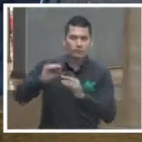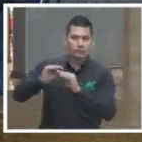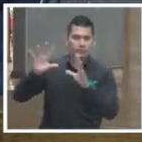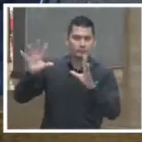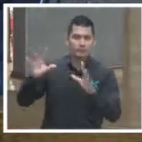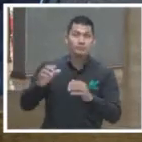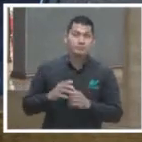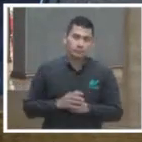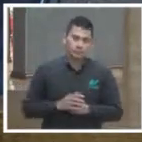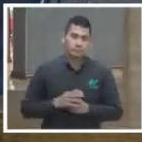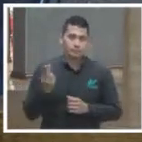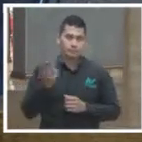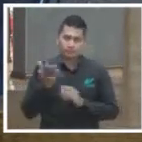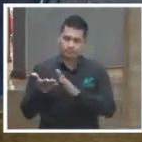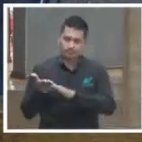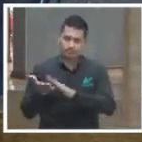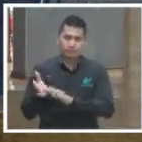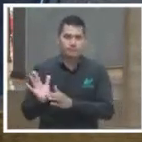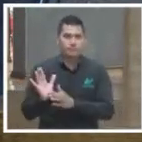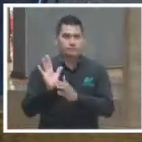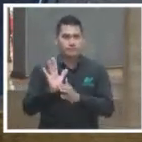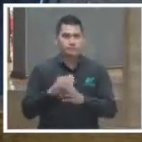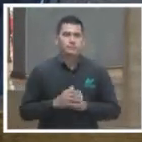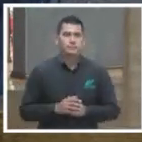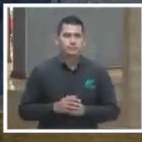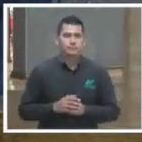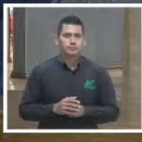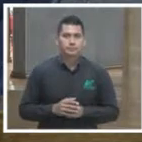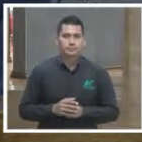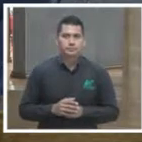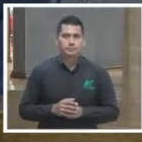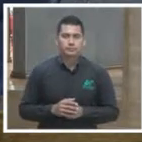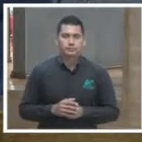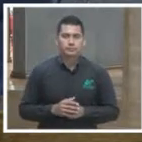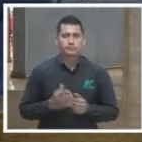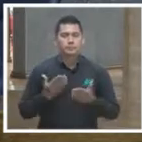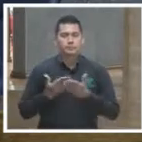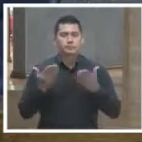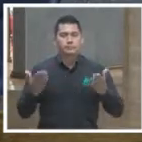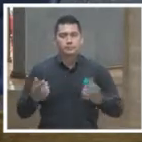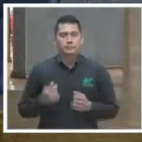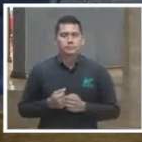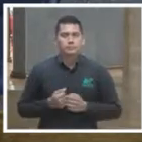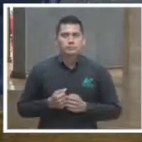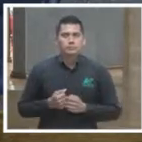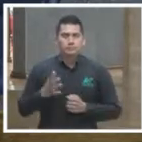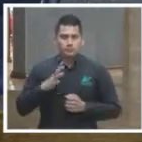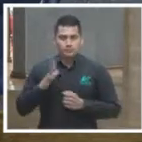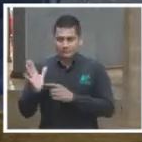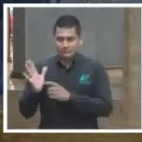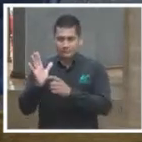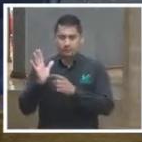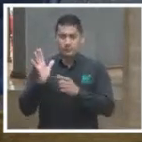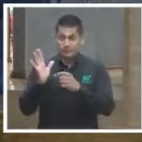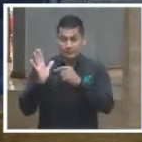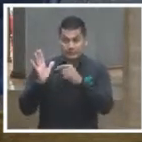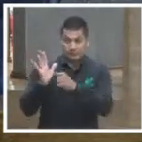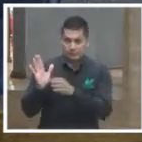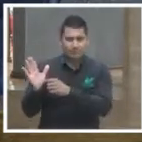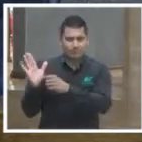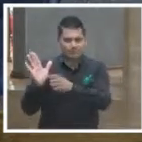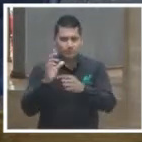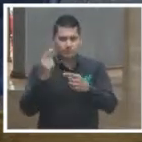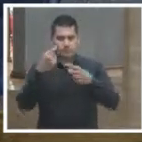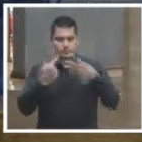de la rendición de cuentas. Y la rendición de cuentas tiene fundamentalmente cuatro dimensiones. Uno